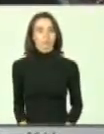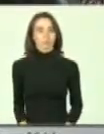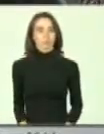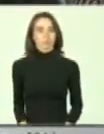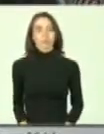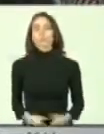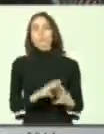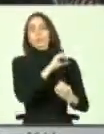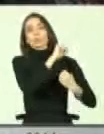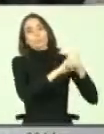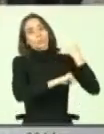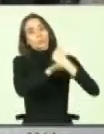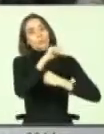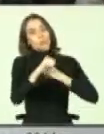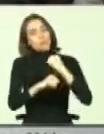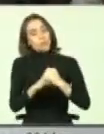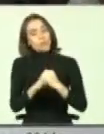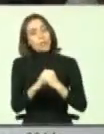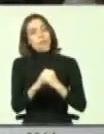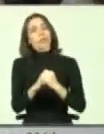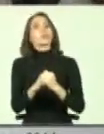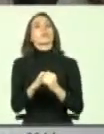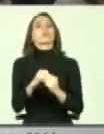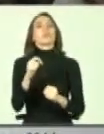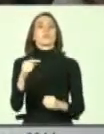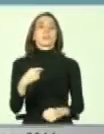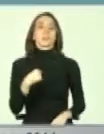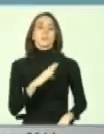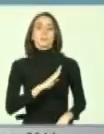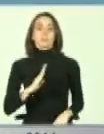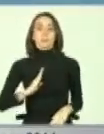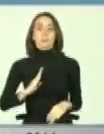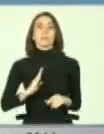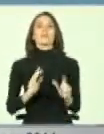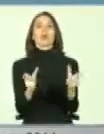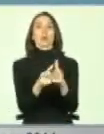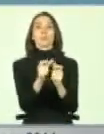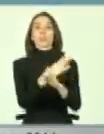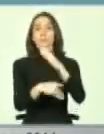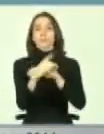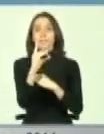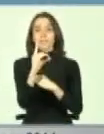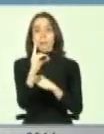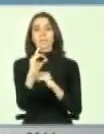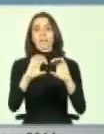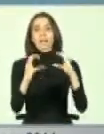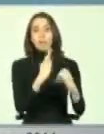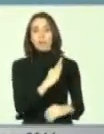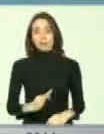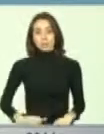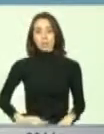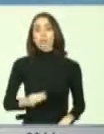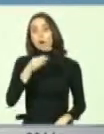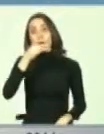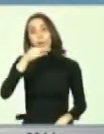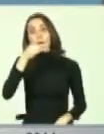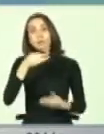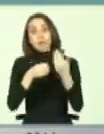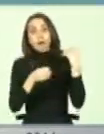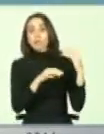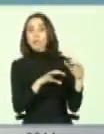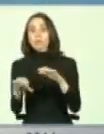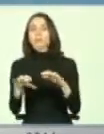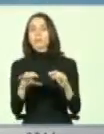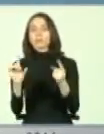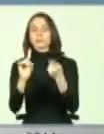Por muchos años, como integrante de la Comisión de Discapacidad en la Cámara de Diputados, quiero decirles que contamos con la activa participación de María